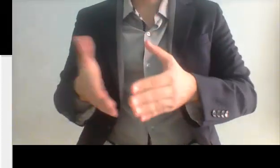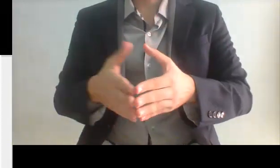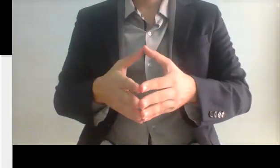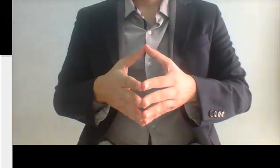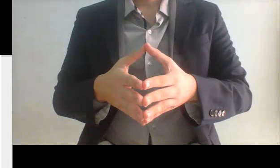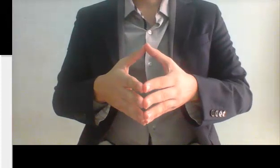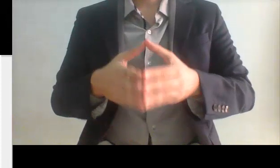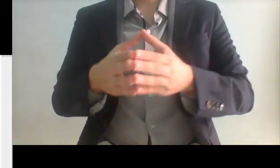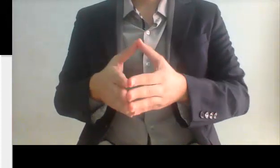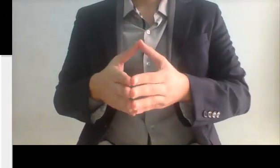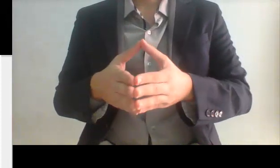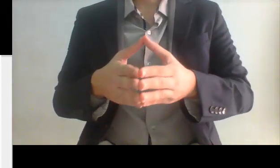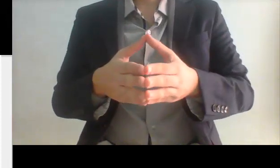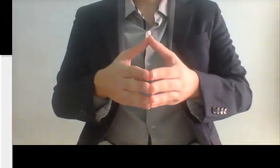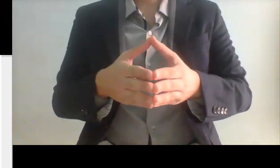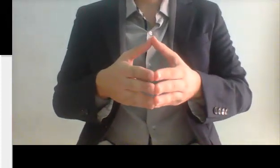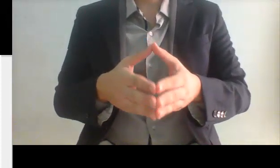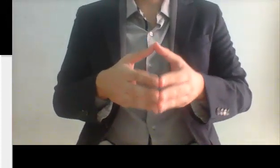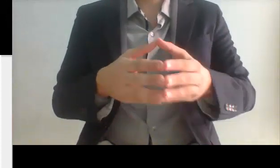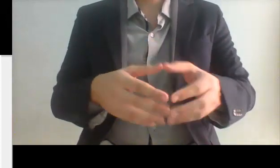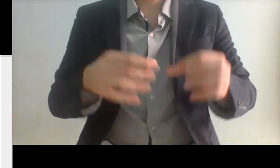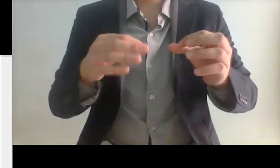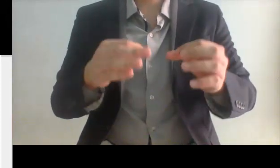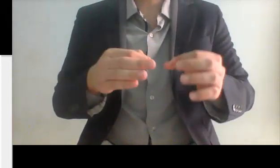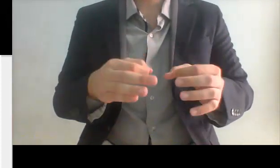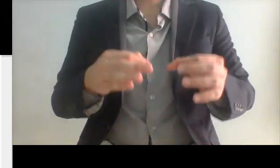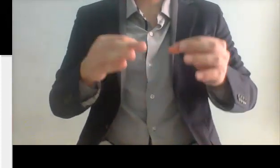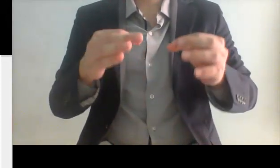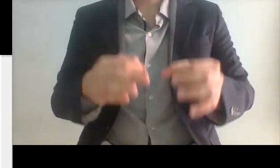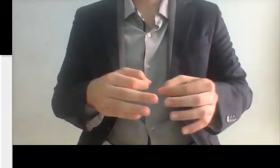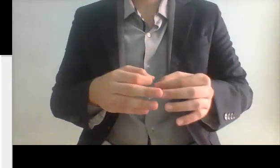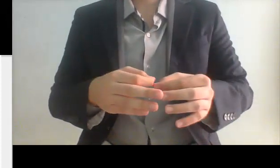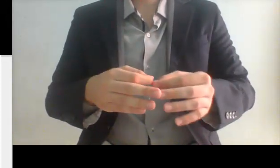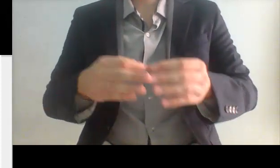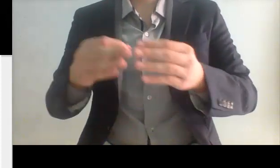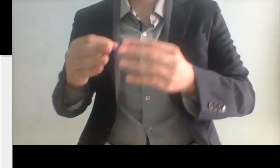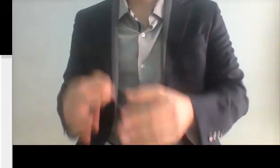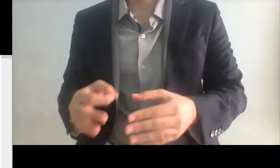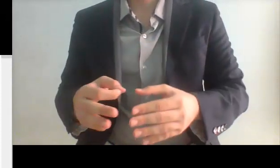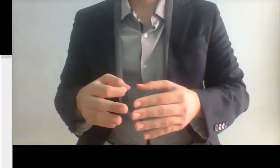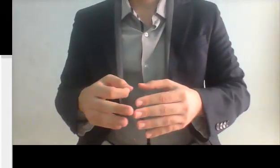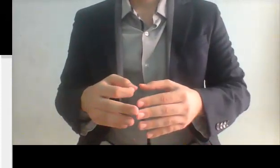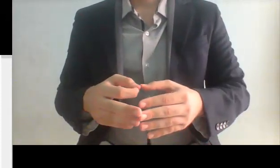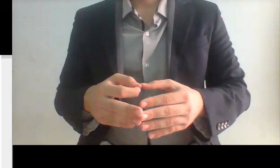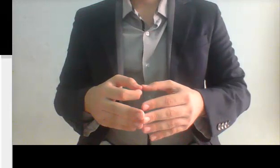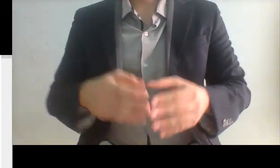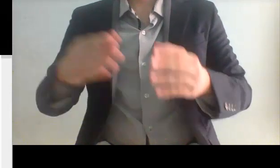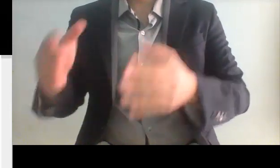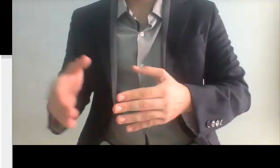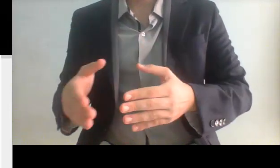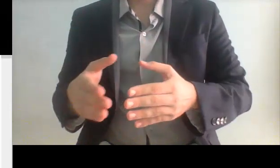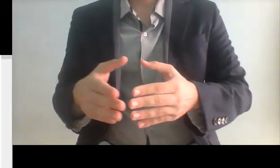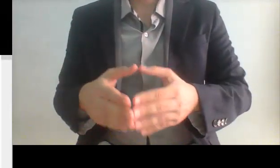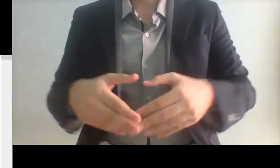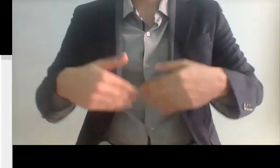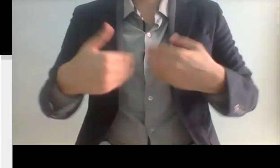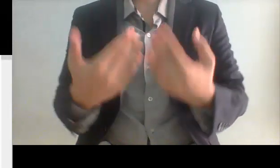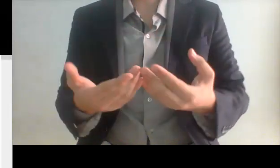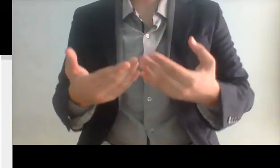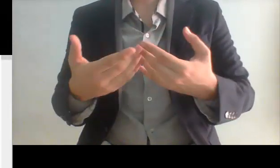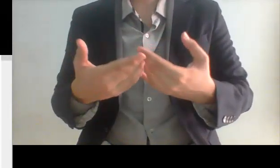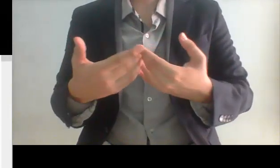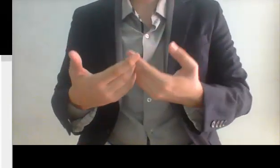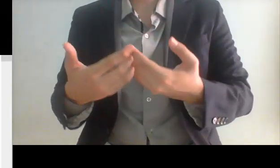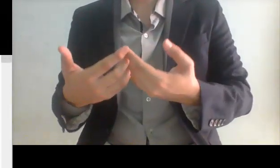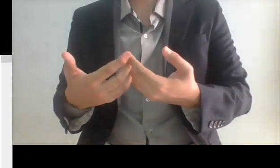recurso para que para que básicamente no salieran a la luz las conclusiones de las investigaciones de esto que ocurre o sea